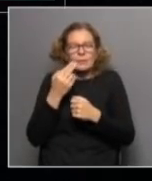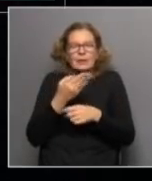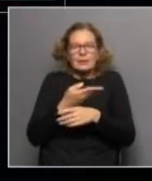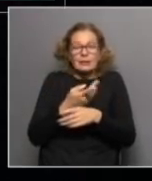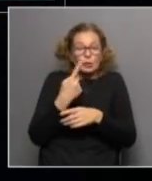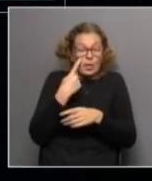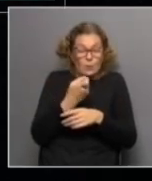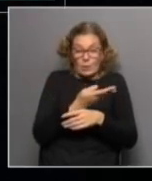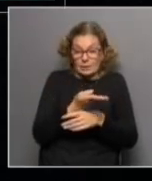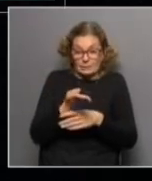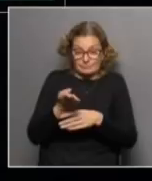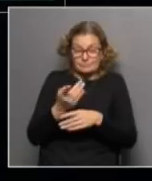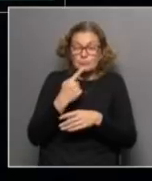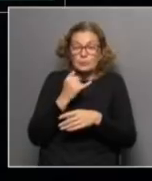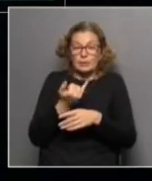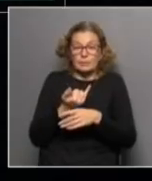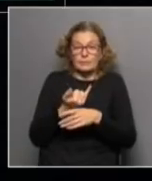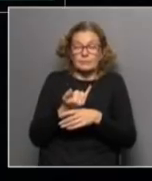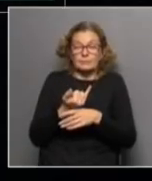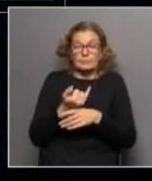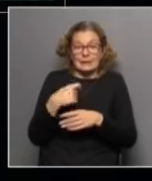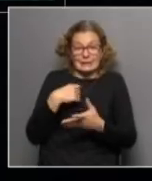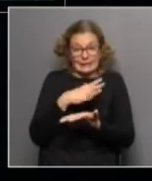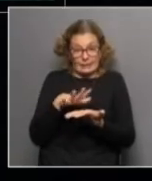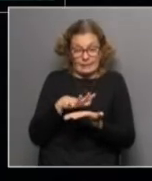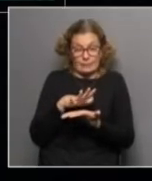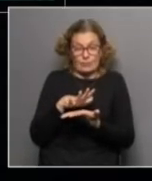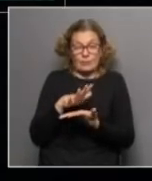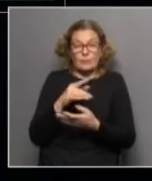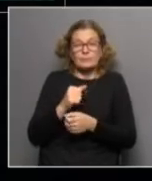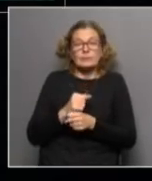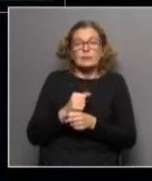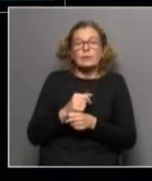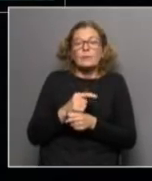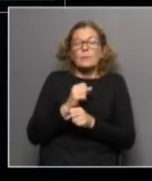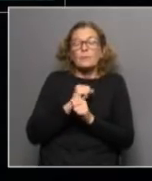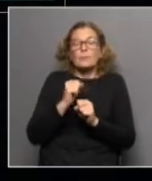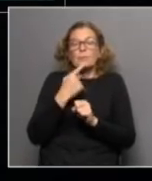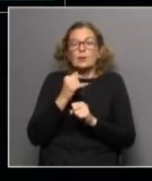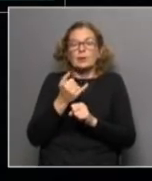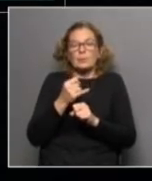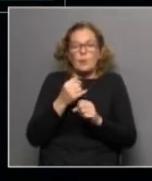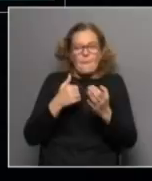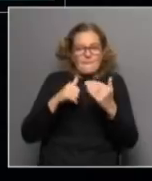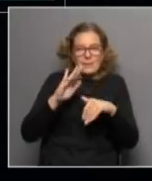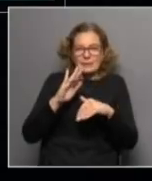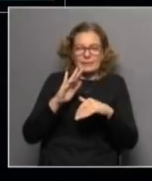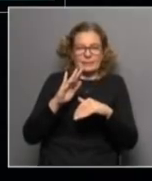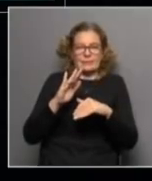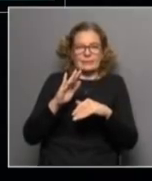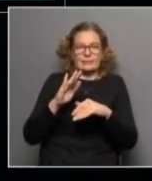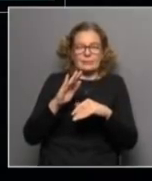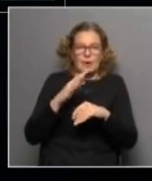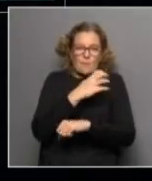identificando en esta situación consecuencia principalmente del aumento de la